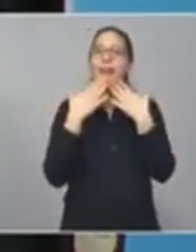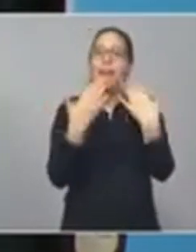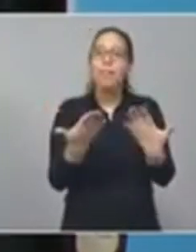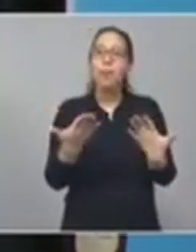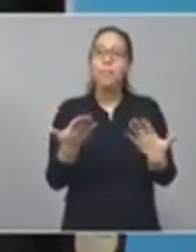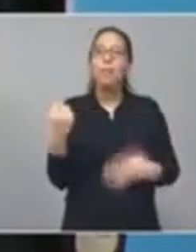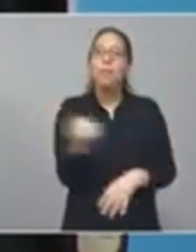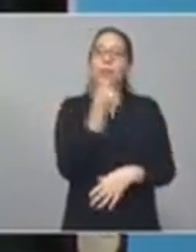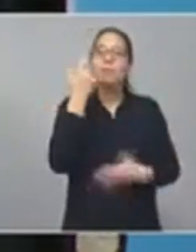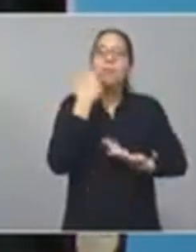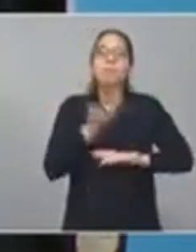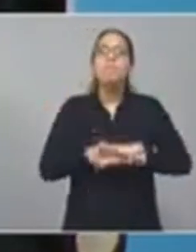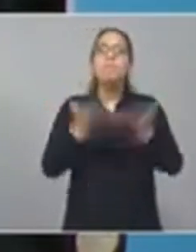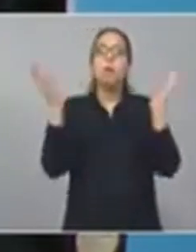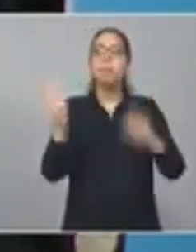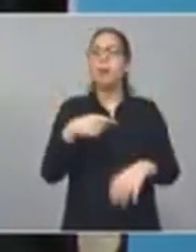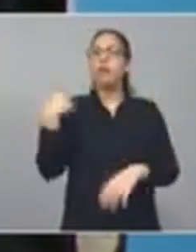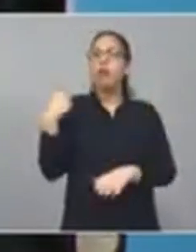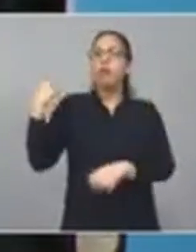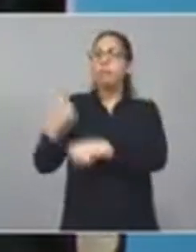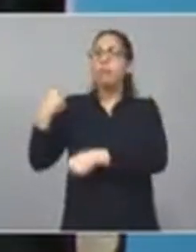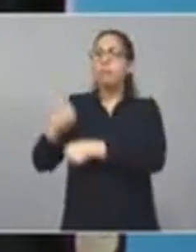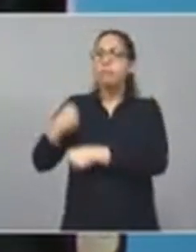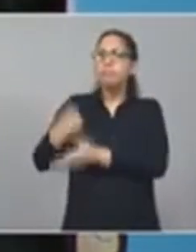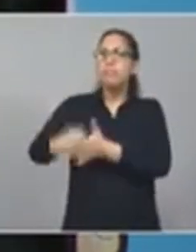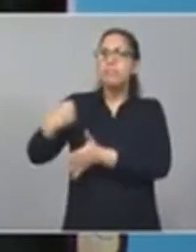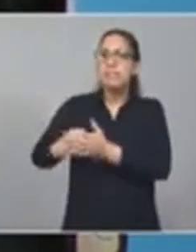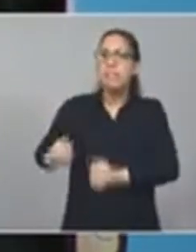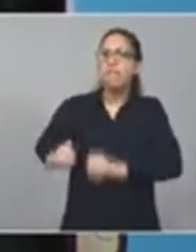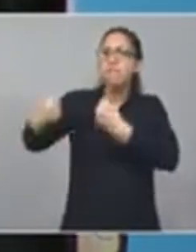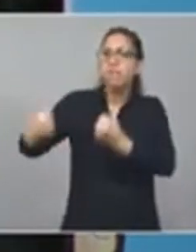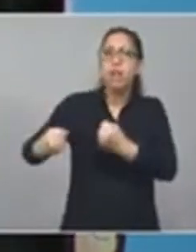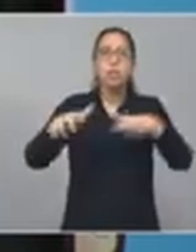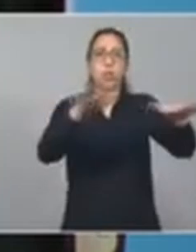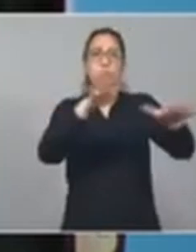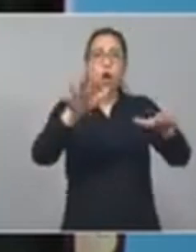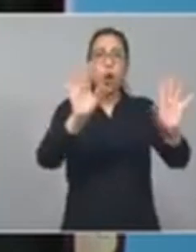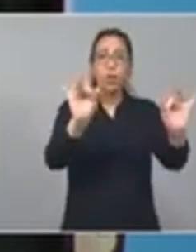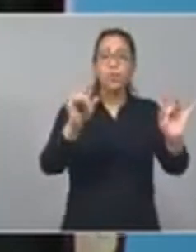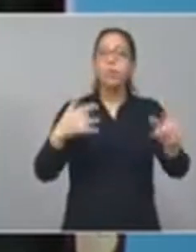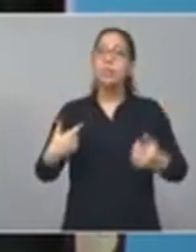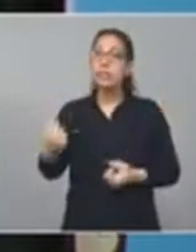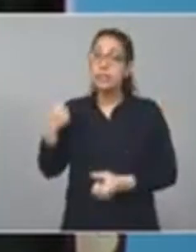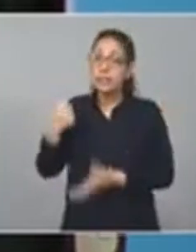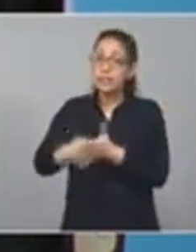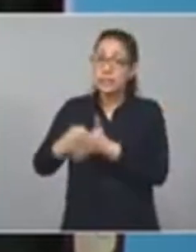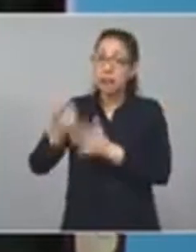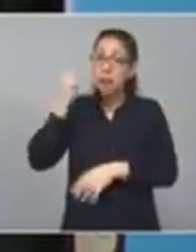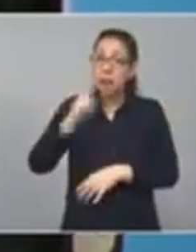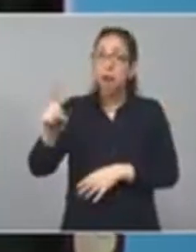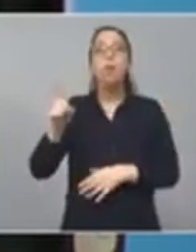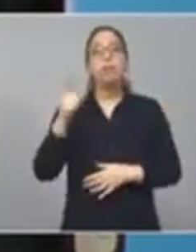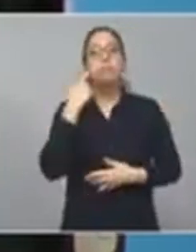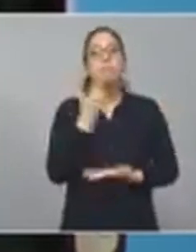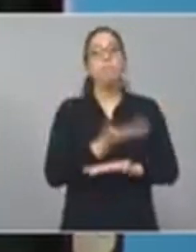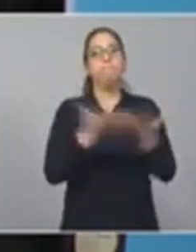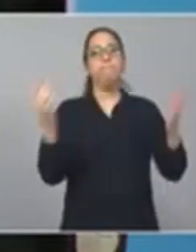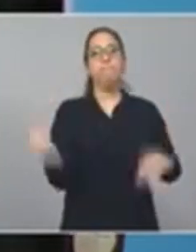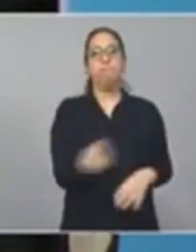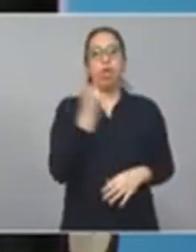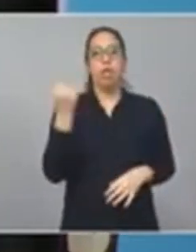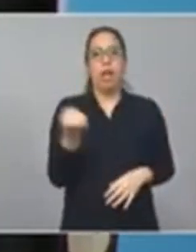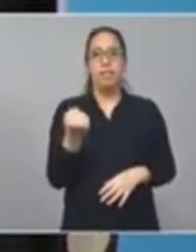importante mostrar el esfuerzo que se está haciendo en tanta adversidad y es importante mostrar que hace falta